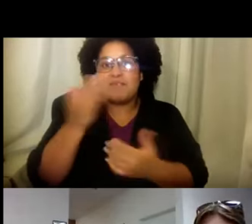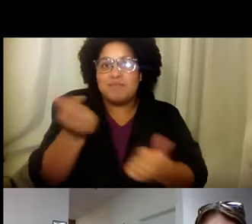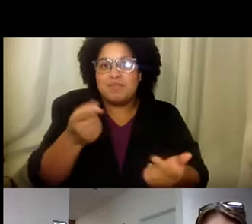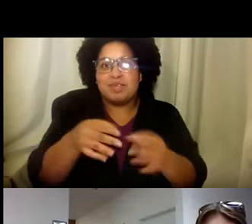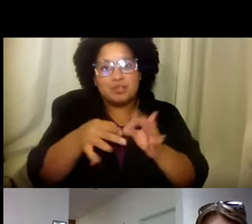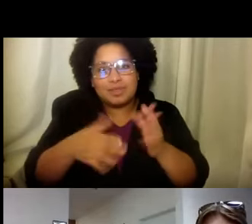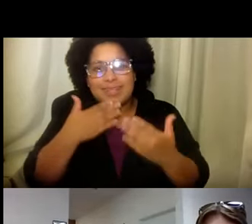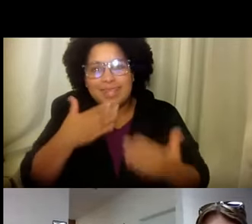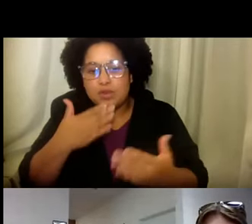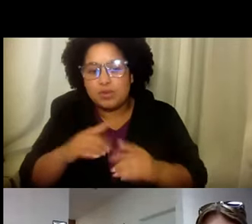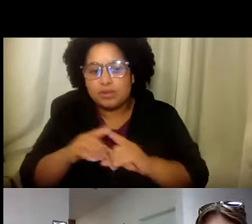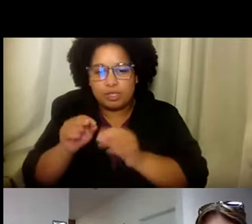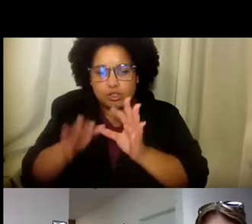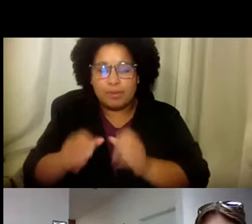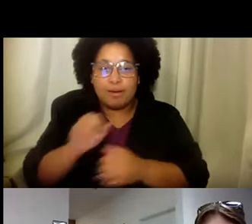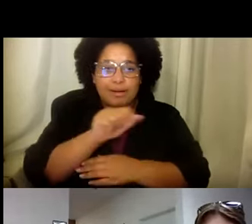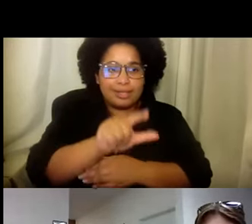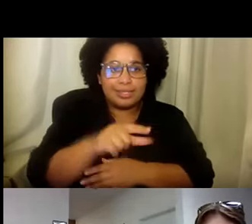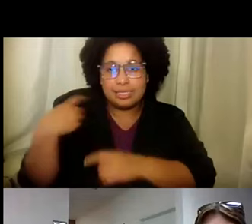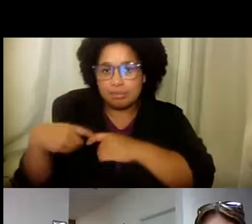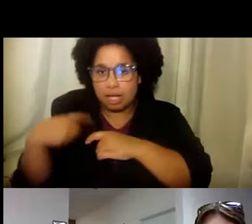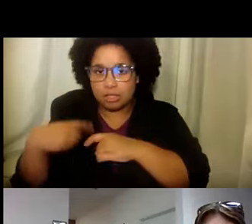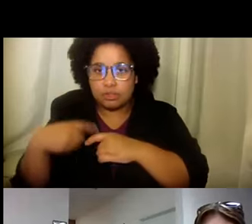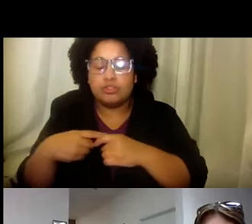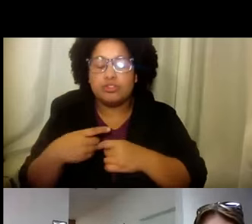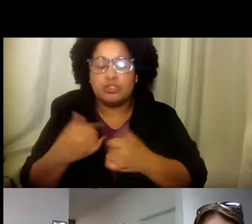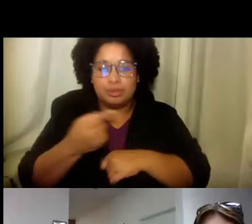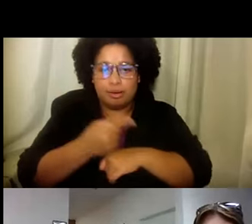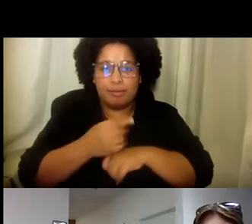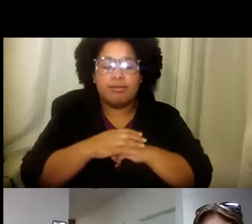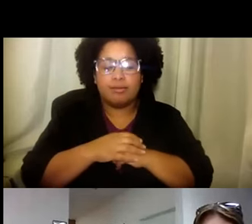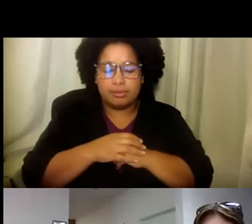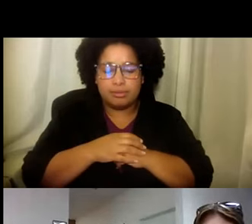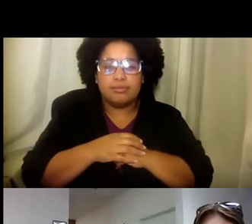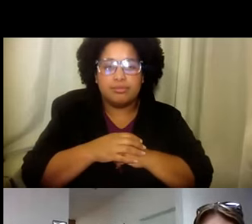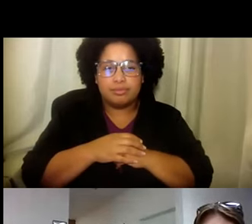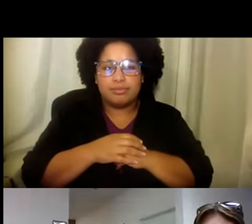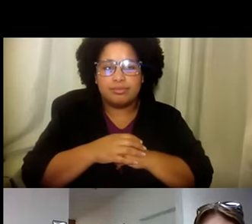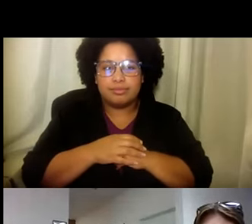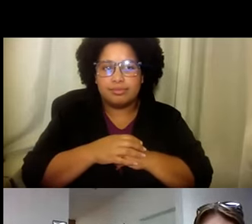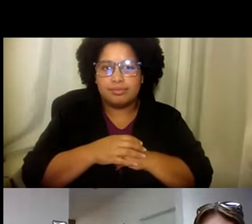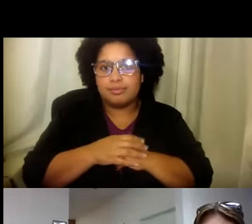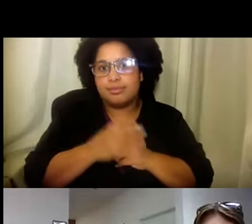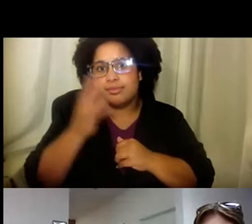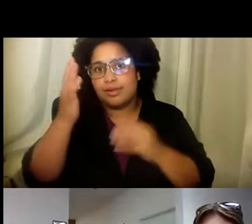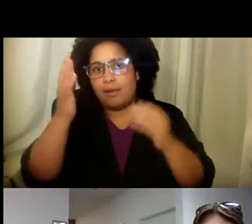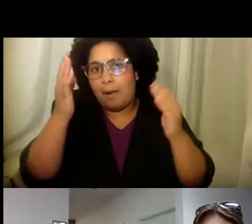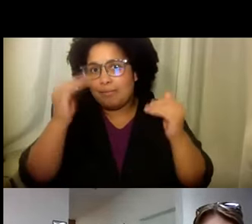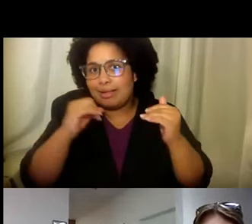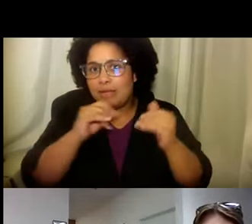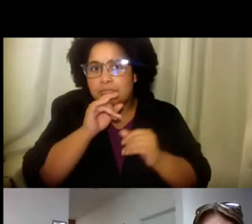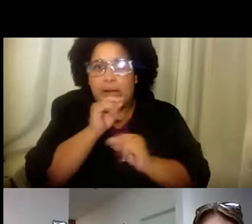Así que. Quiero darle. Gracias. A todos. Ustedes. Gracias. A los intérpretes. El lenguaje. De señas. En español. También. Espero que no.